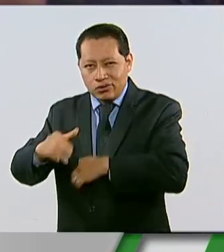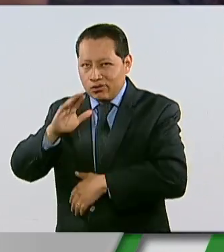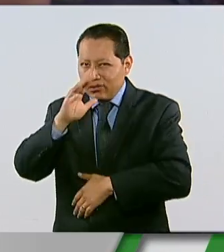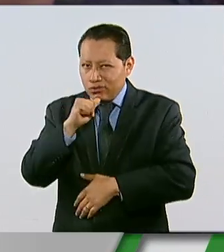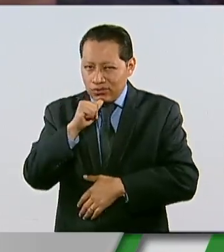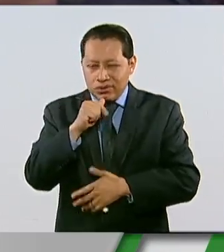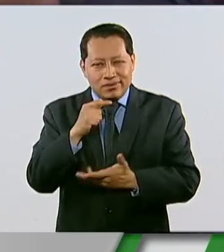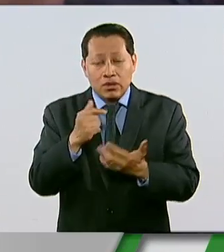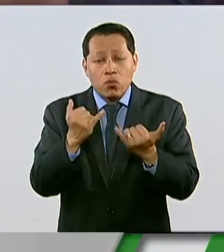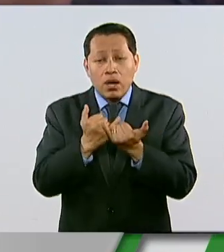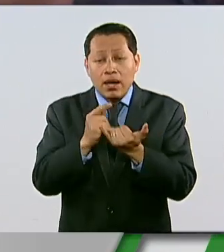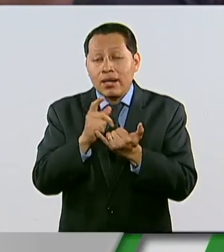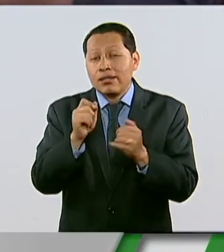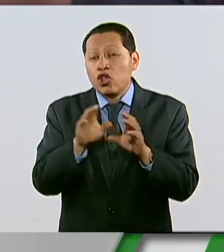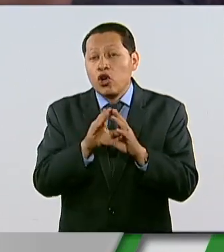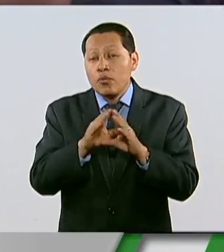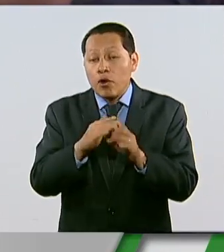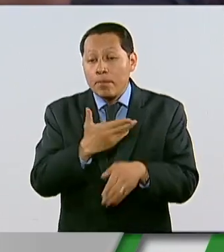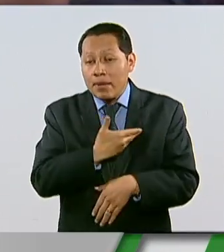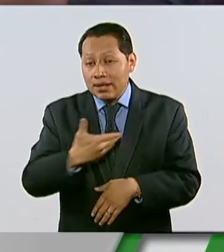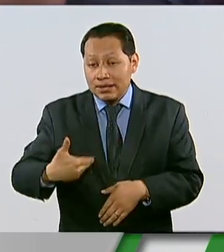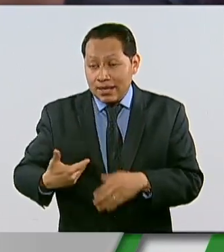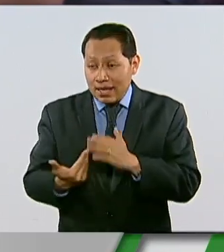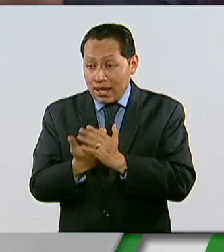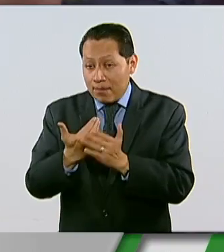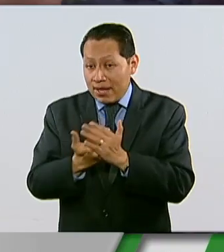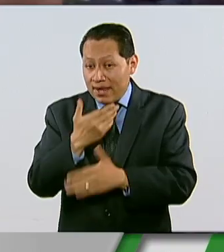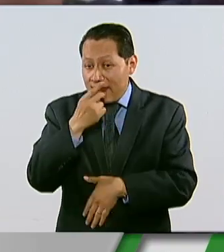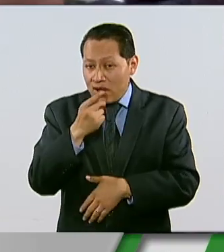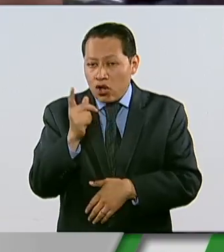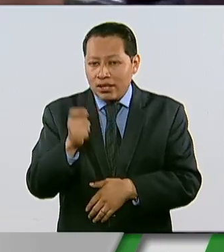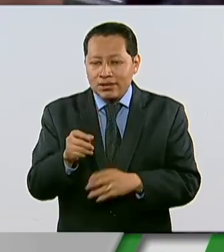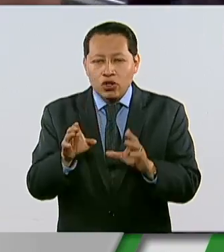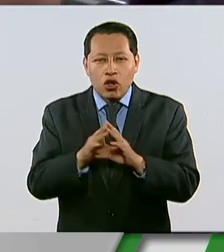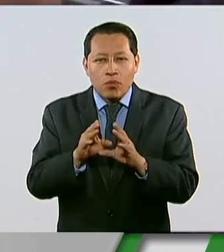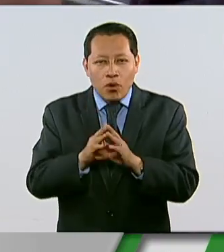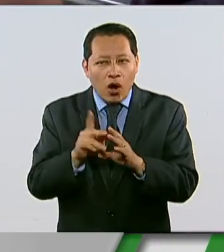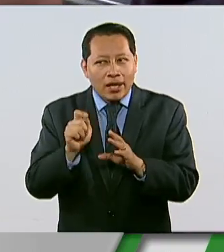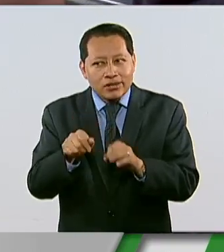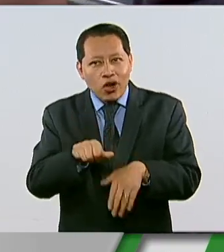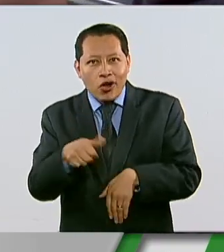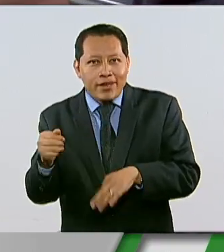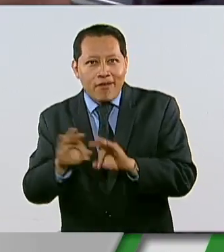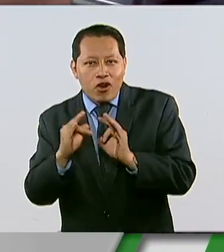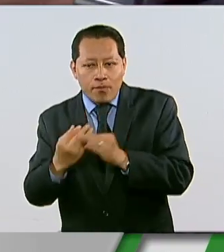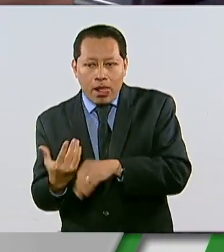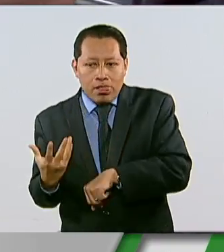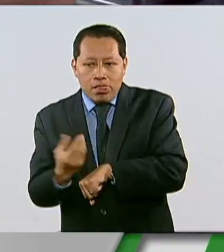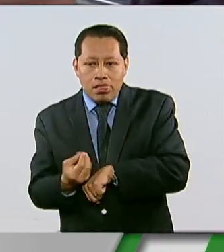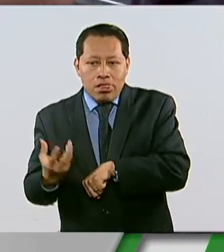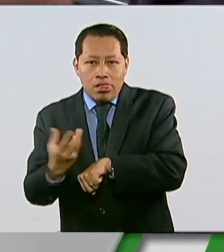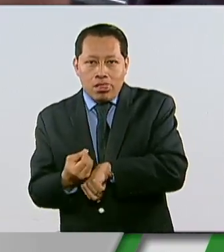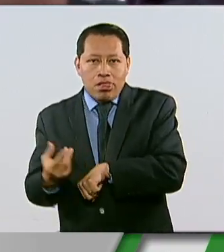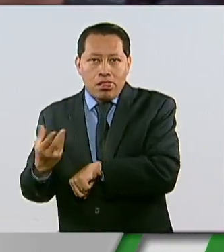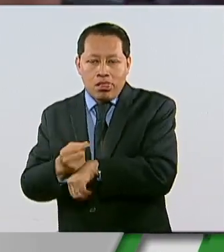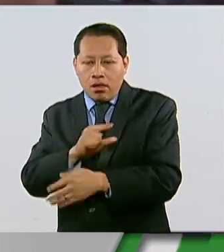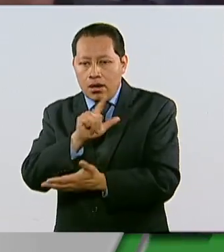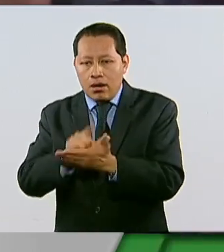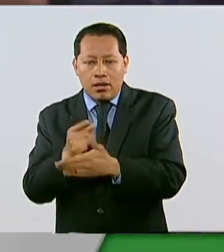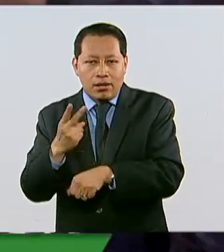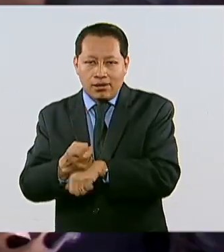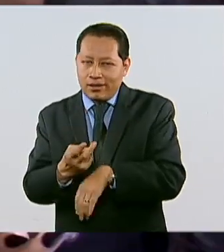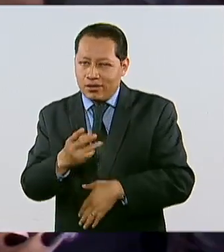menos intentar, como lo señaló el presidente en la mañana, pues por la puerta de atrás hacer algunas modificaciones en las leyes